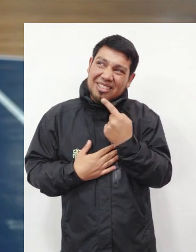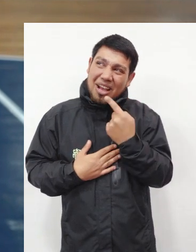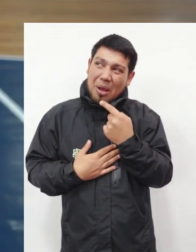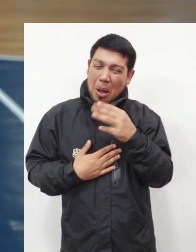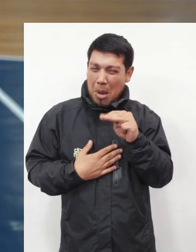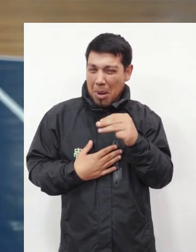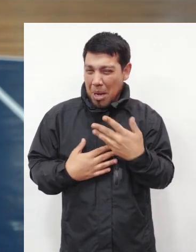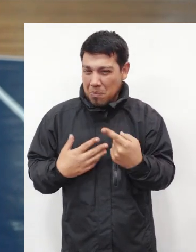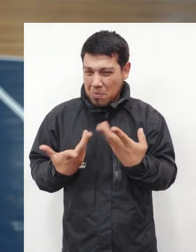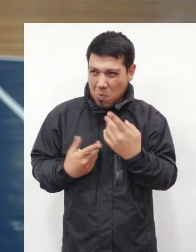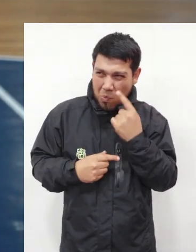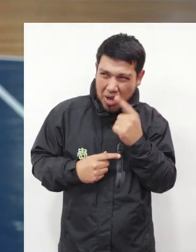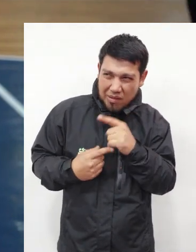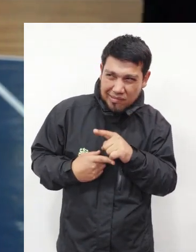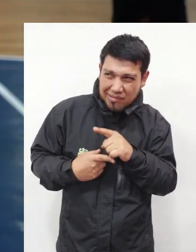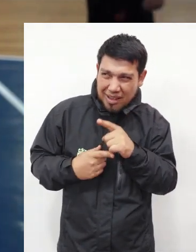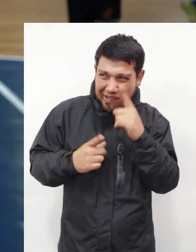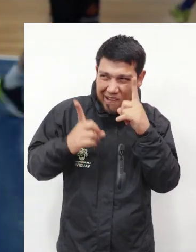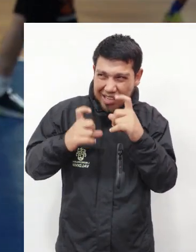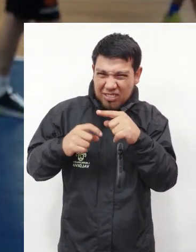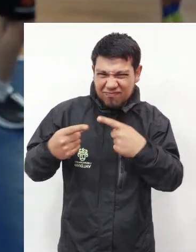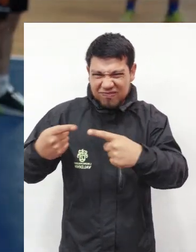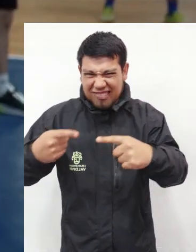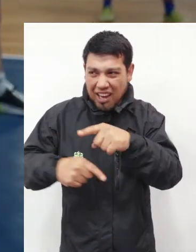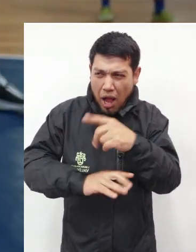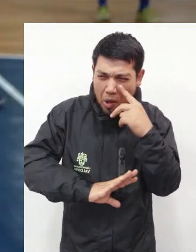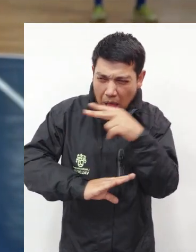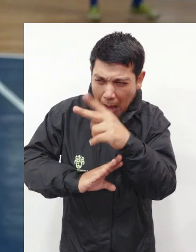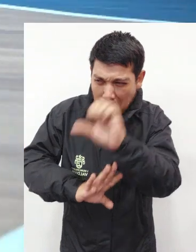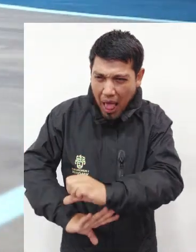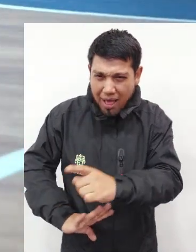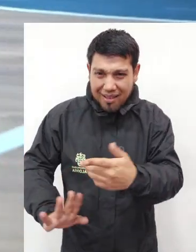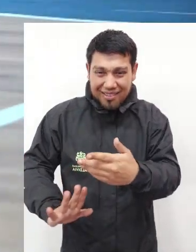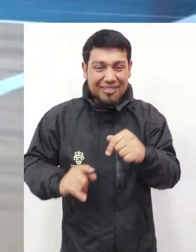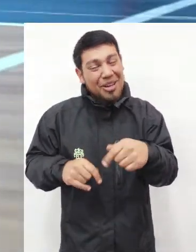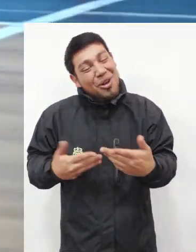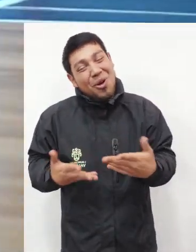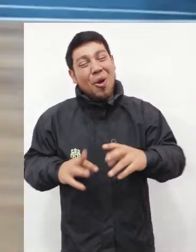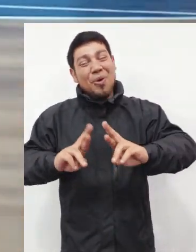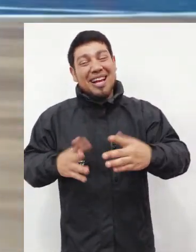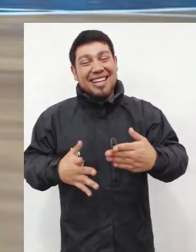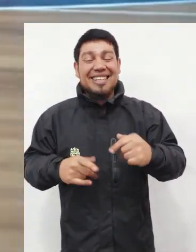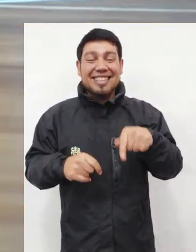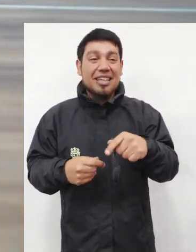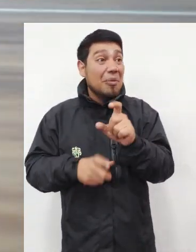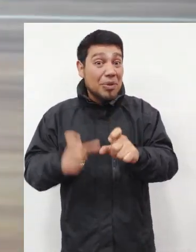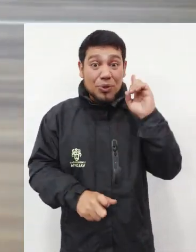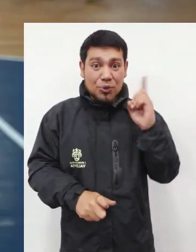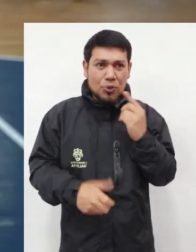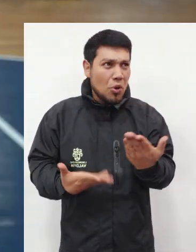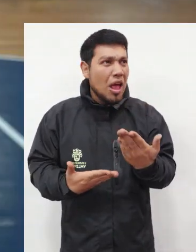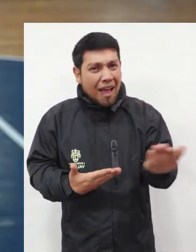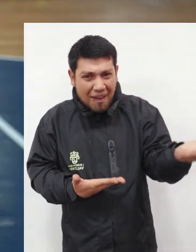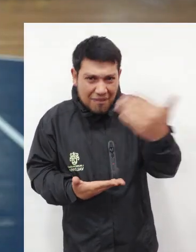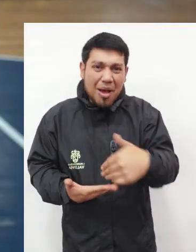Y aunque a veces se sentía enojada porque los chicos se enojaban un poco, se picaban entre sí y no, eso no le gustaba mucho.